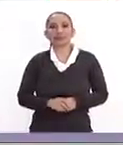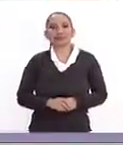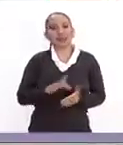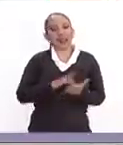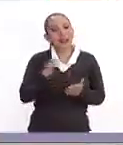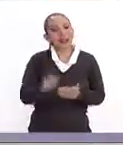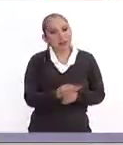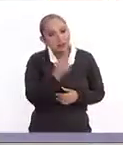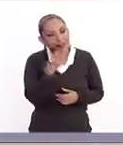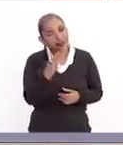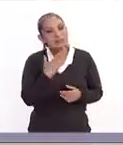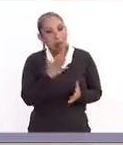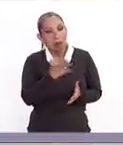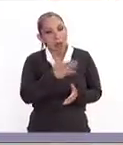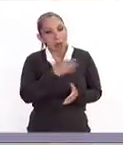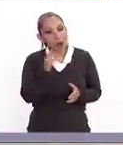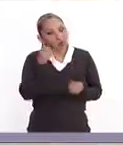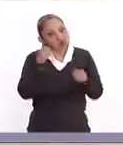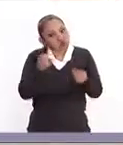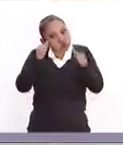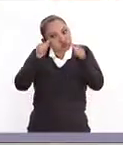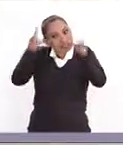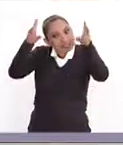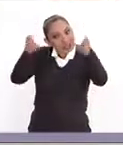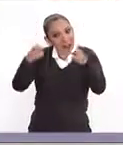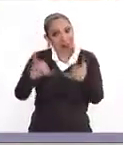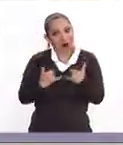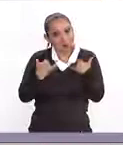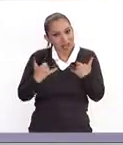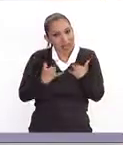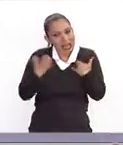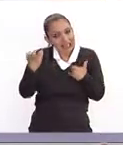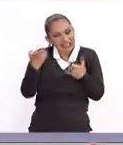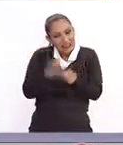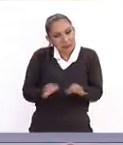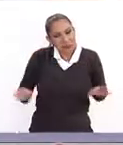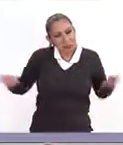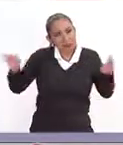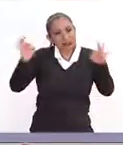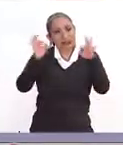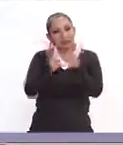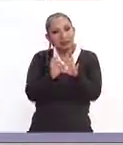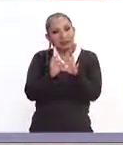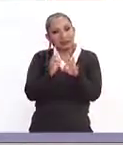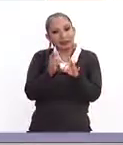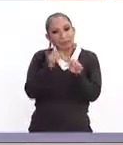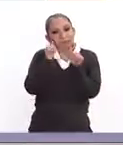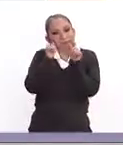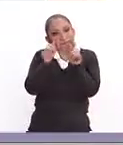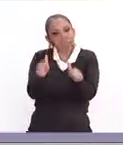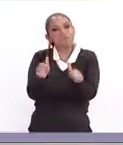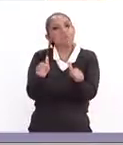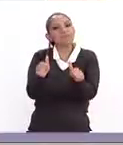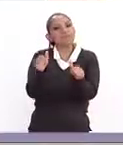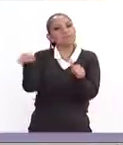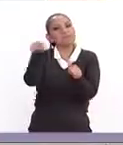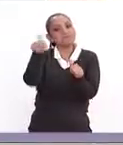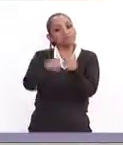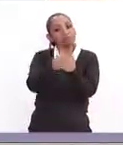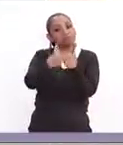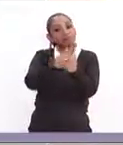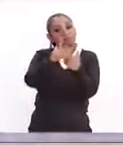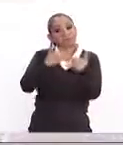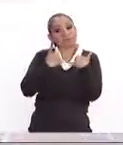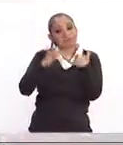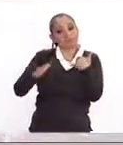Gracias a ustedes y qué bueno que se ocupan del tema de los adolescentes. Es importante tener en cuenta que este problema